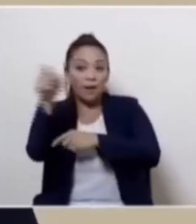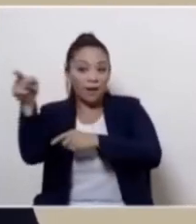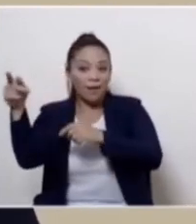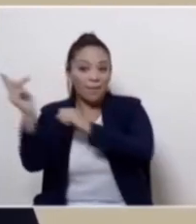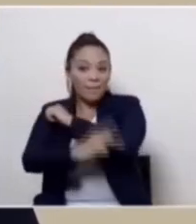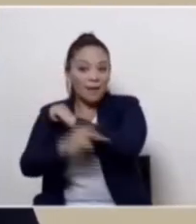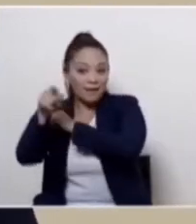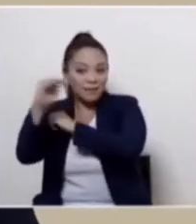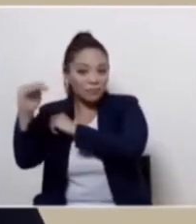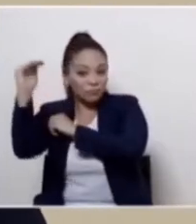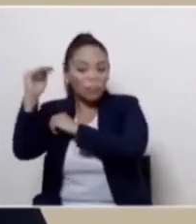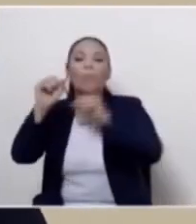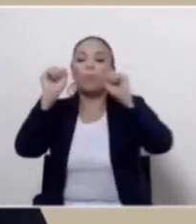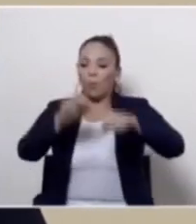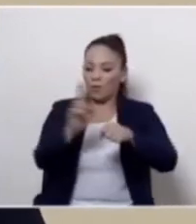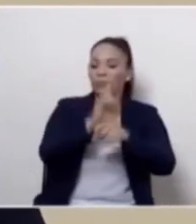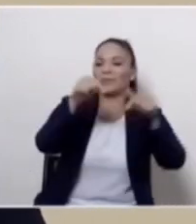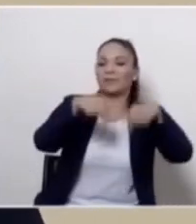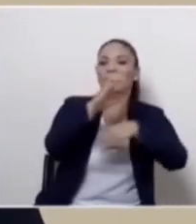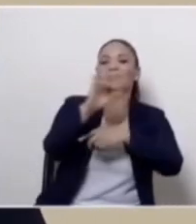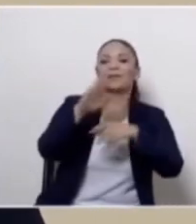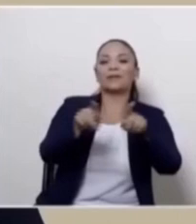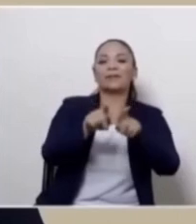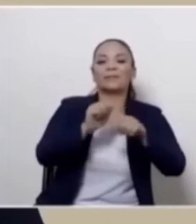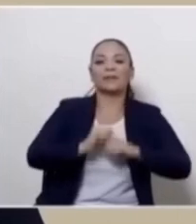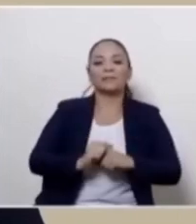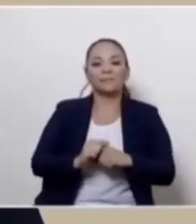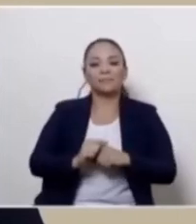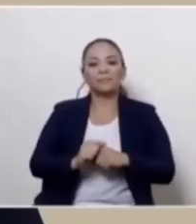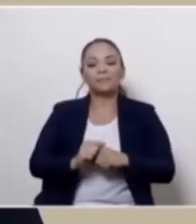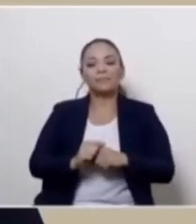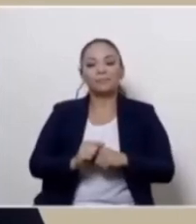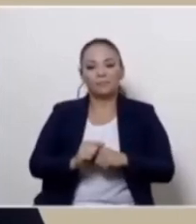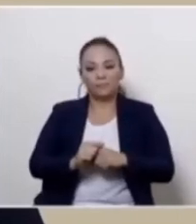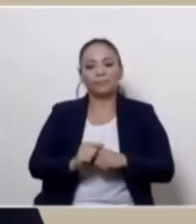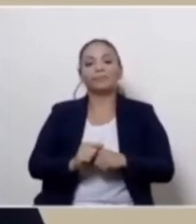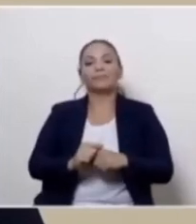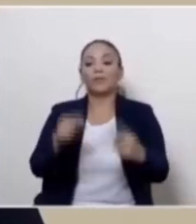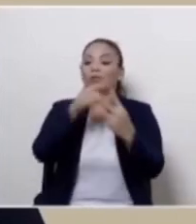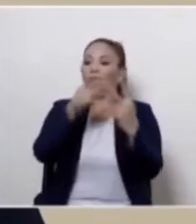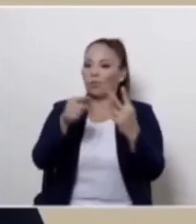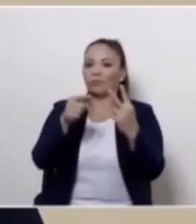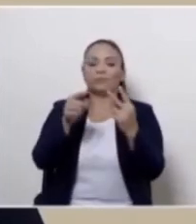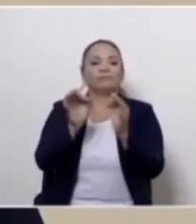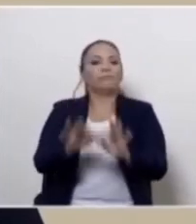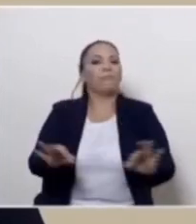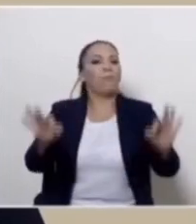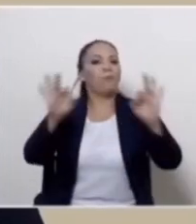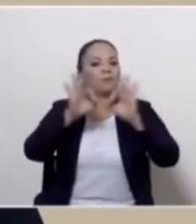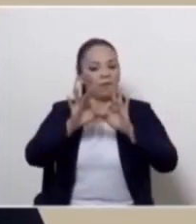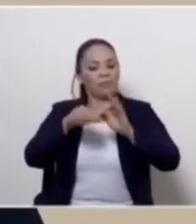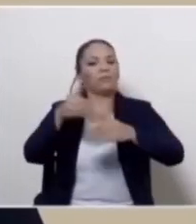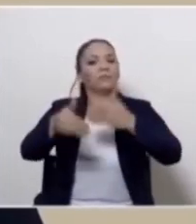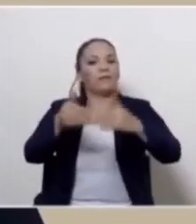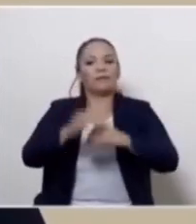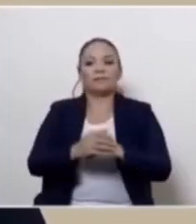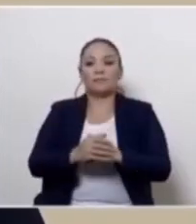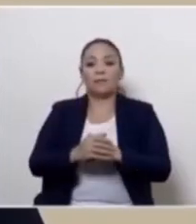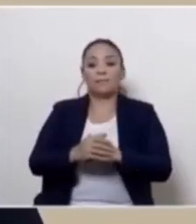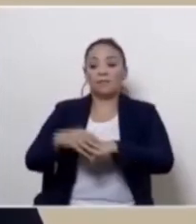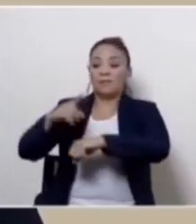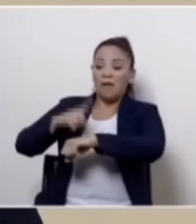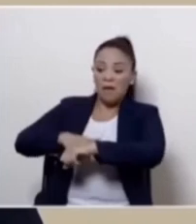automáticamente se puede usar aquí. Dos pasos fundamentales. Ya no hay que gastar muchísimo tiempo ni dinero